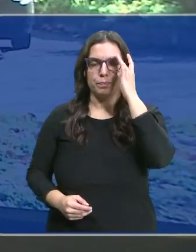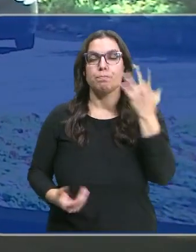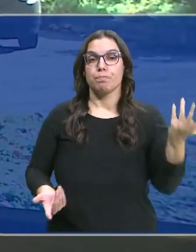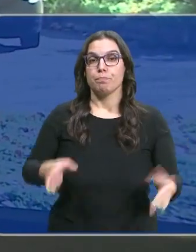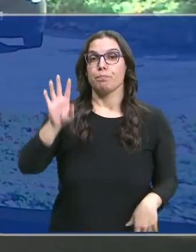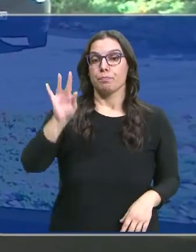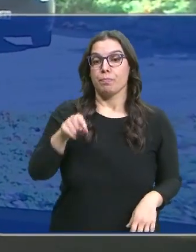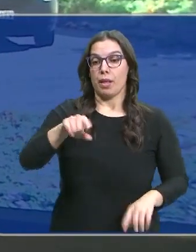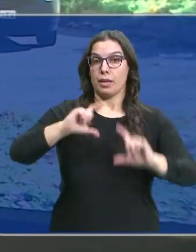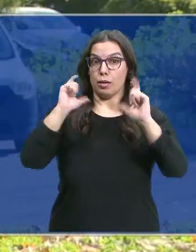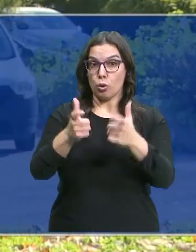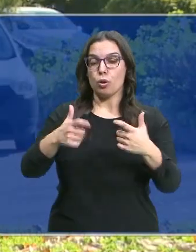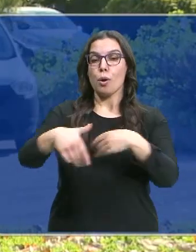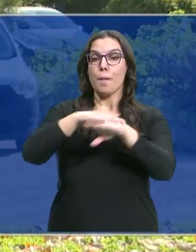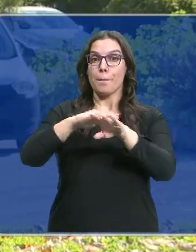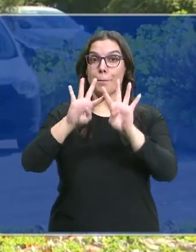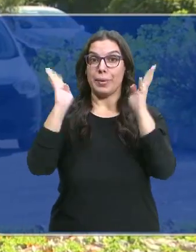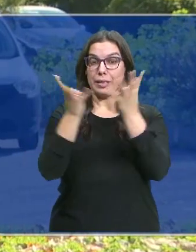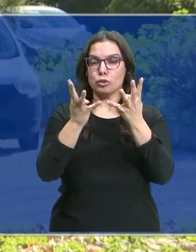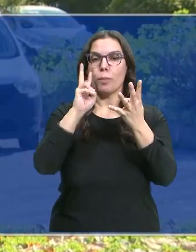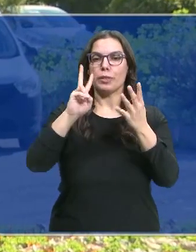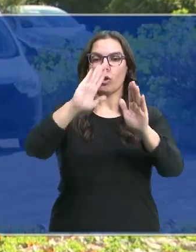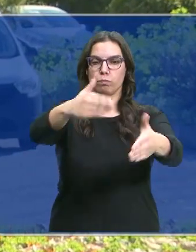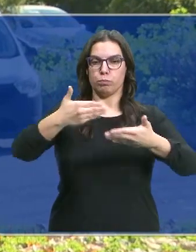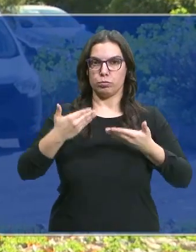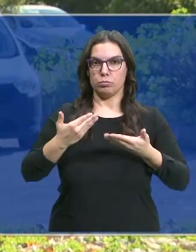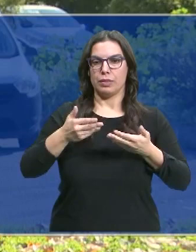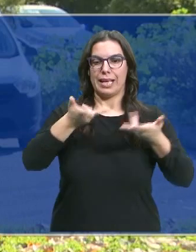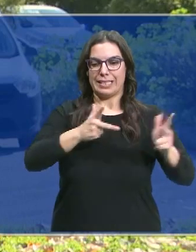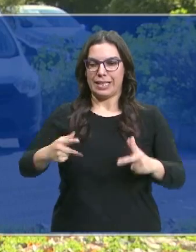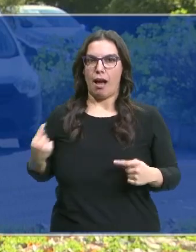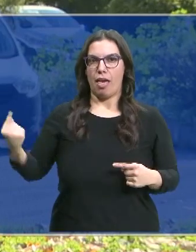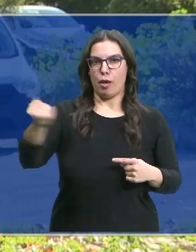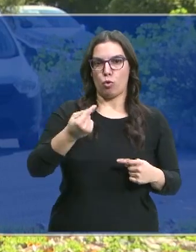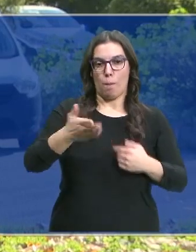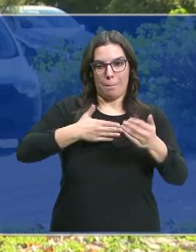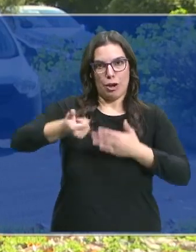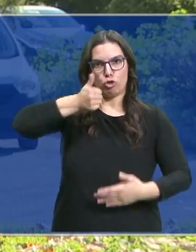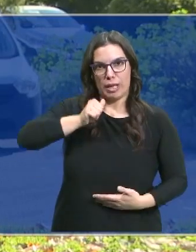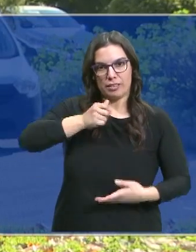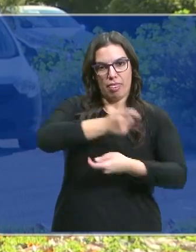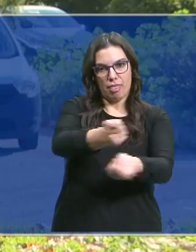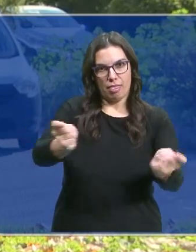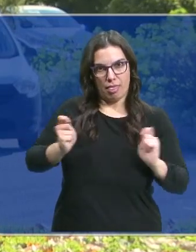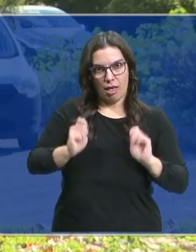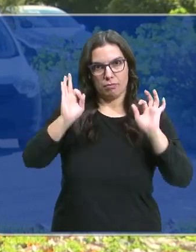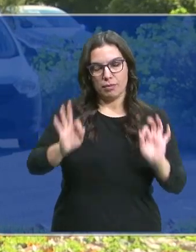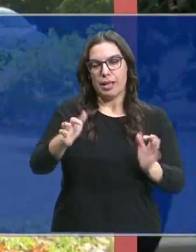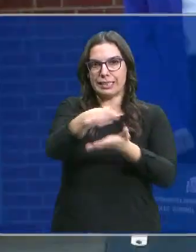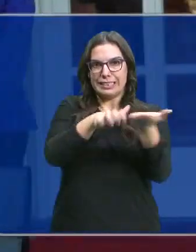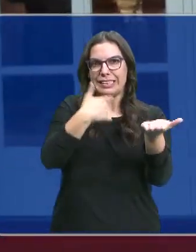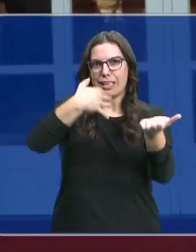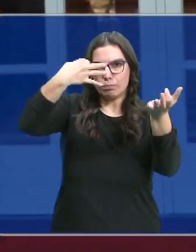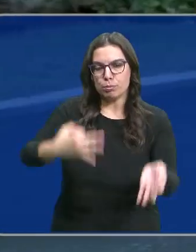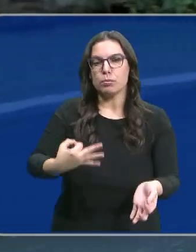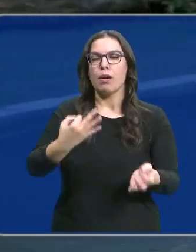Sí, en esta reunión los ministros han encontrado con una carta, cada uno en su sitio, del propio Pedro Sánchez, en la que textualmente les pide